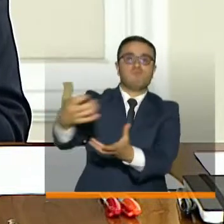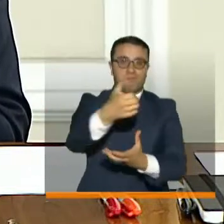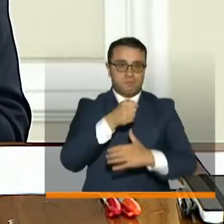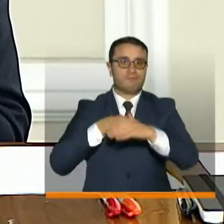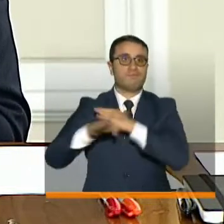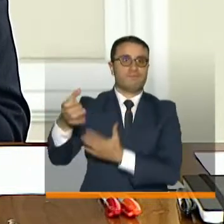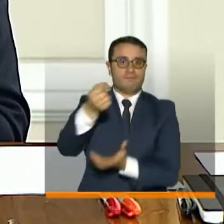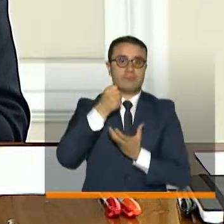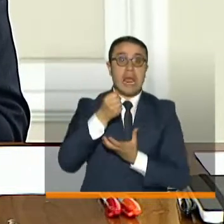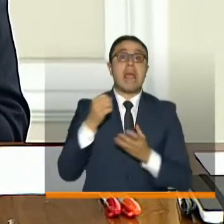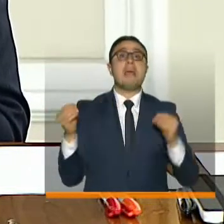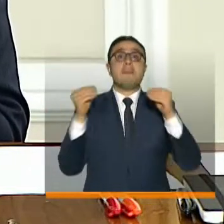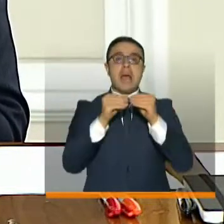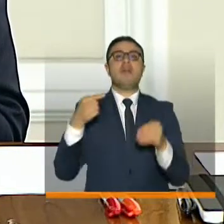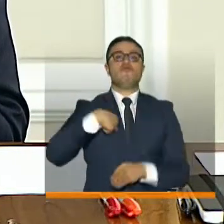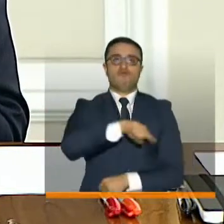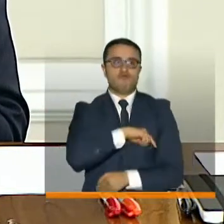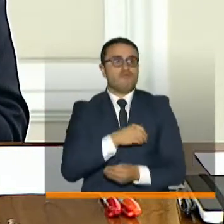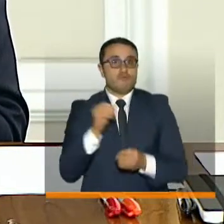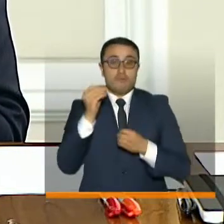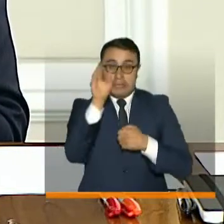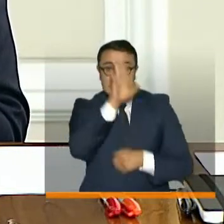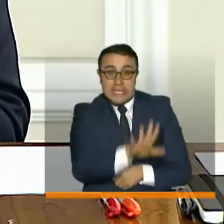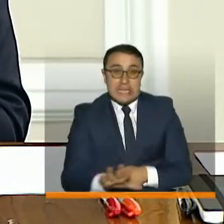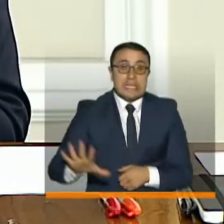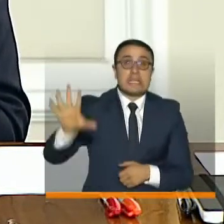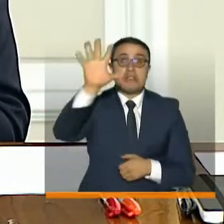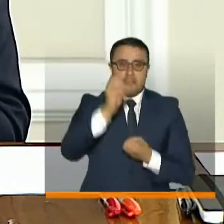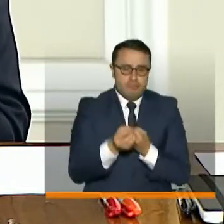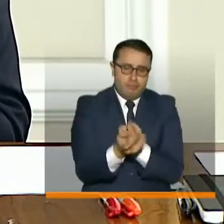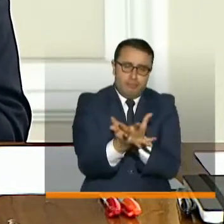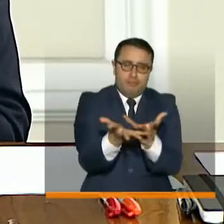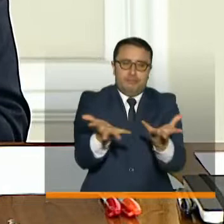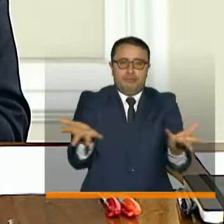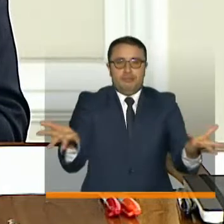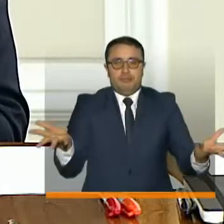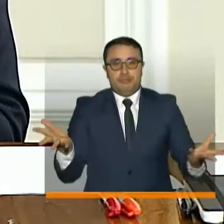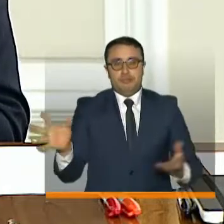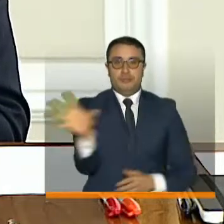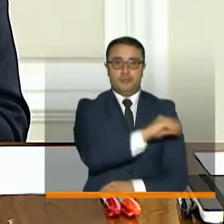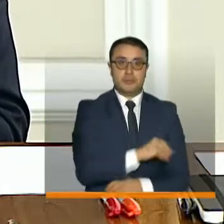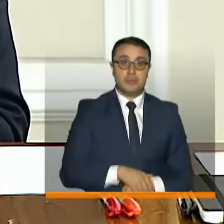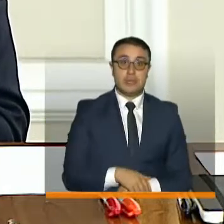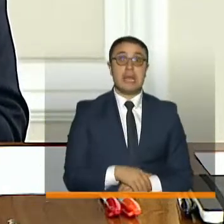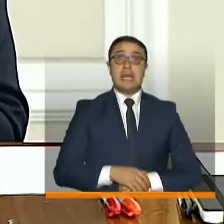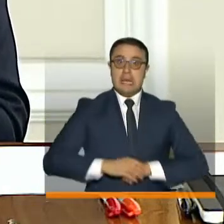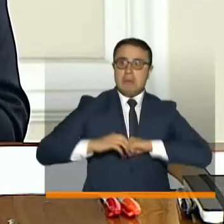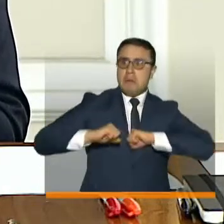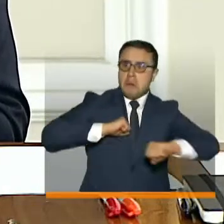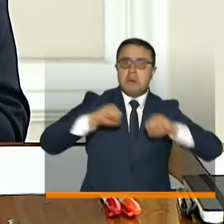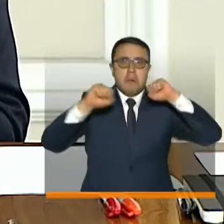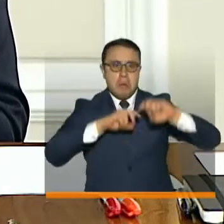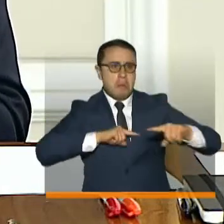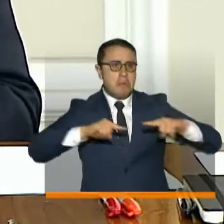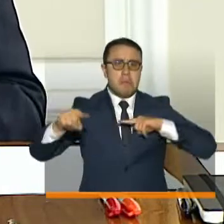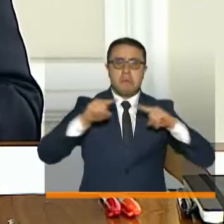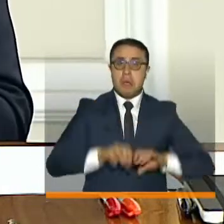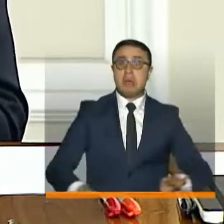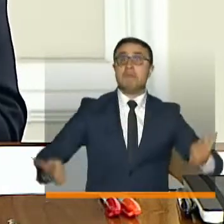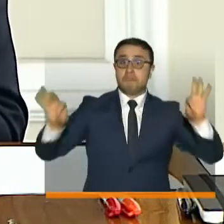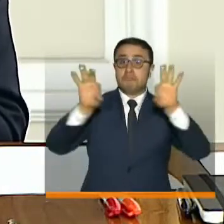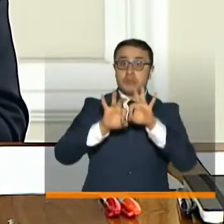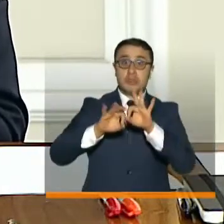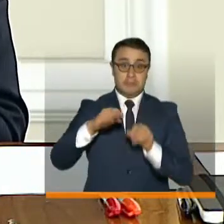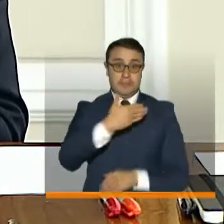tener también una muy buena capacidad de dispersión en el territorio. Es un trabajo coordinado, importante, como lo dijo también esta